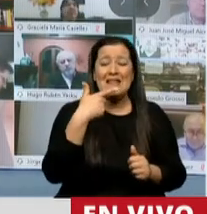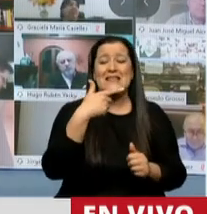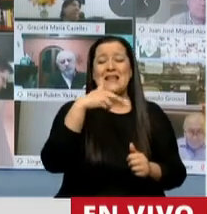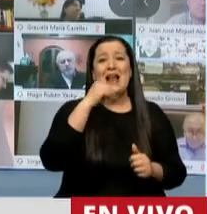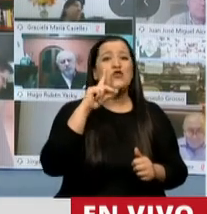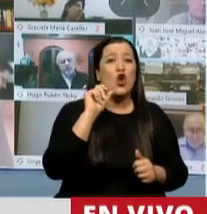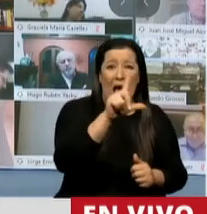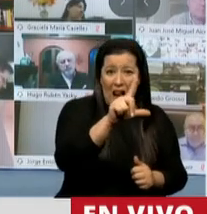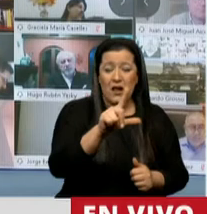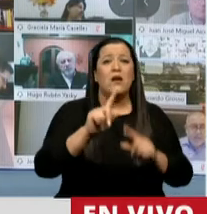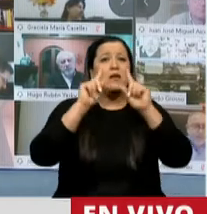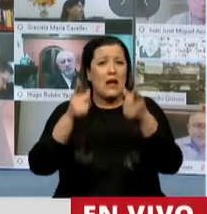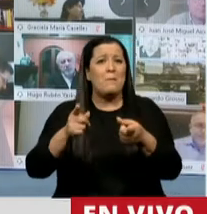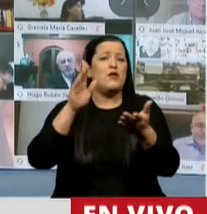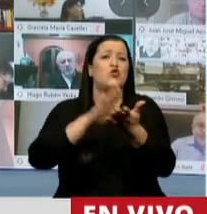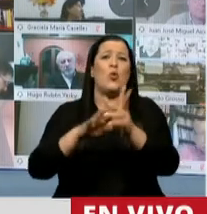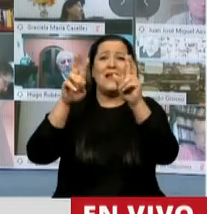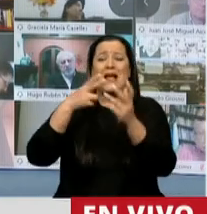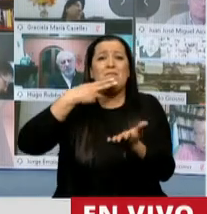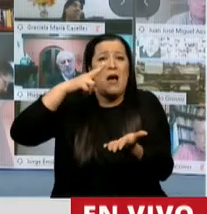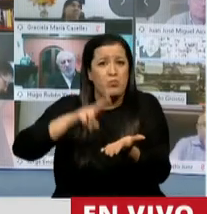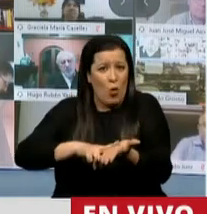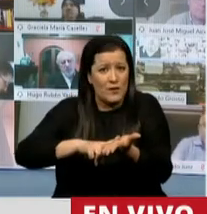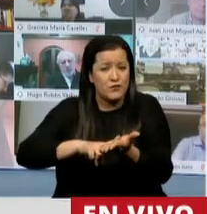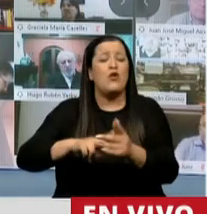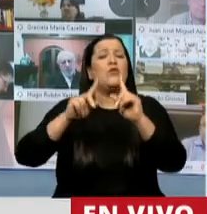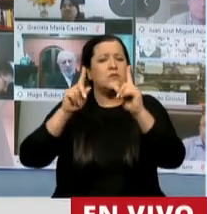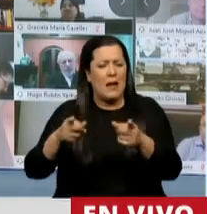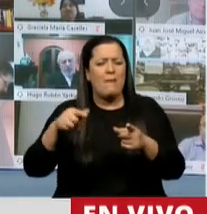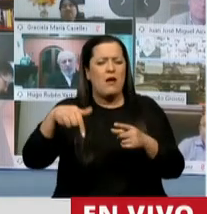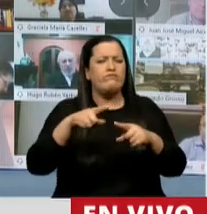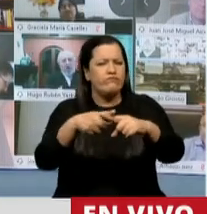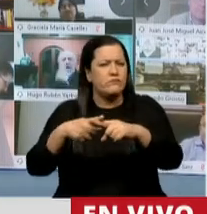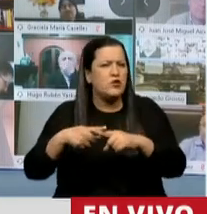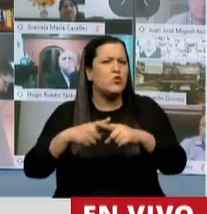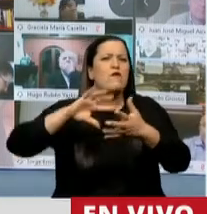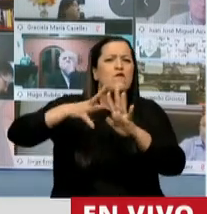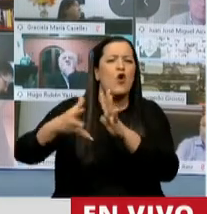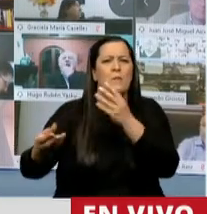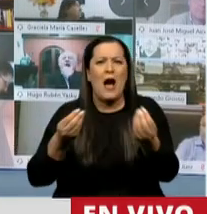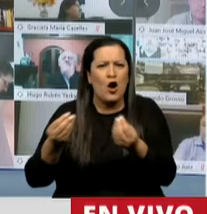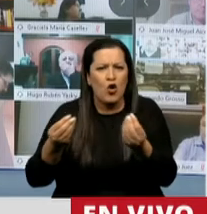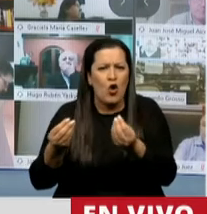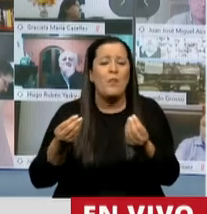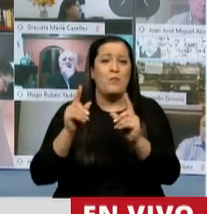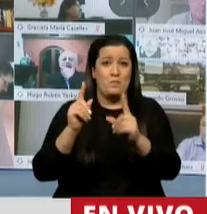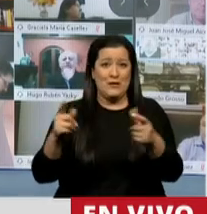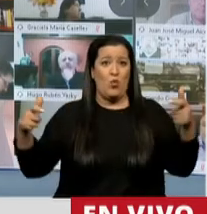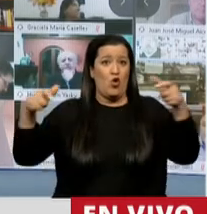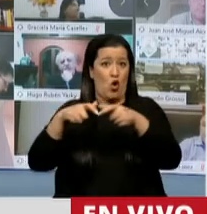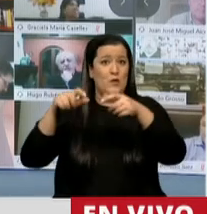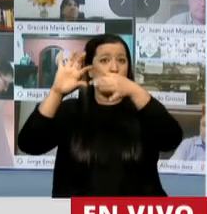tributario. Por ello, también está siendo discutido en el marco de la Comisión